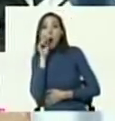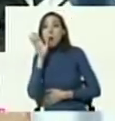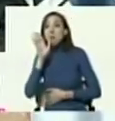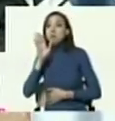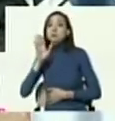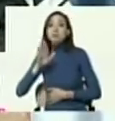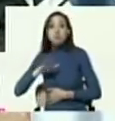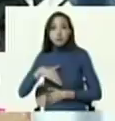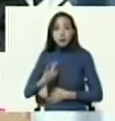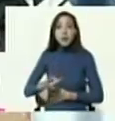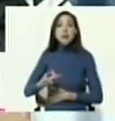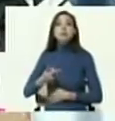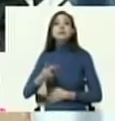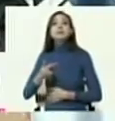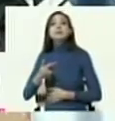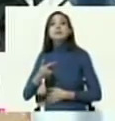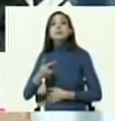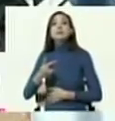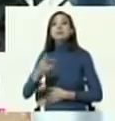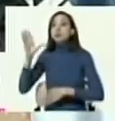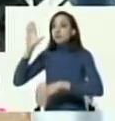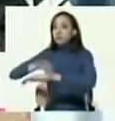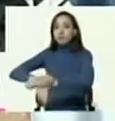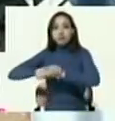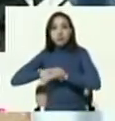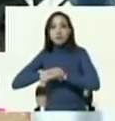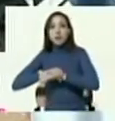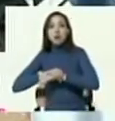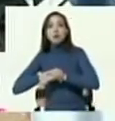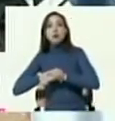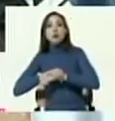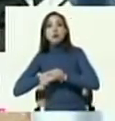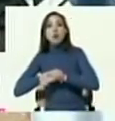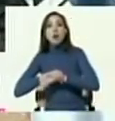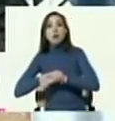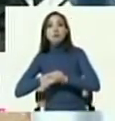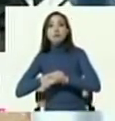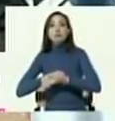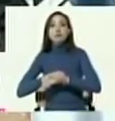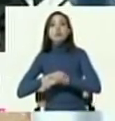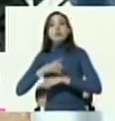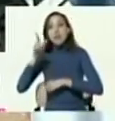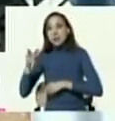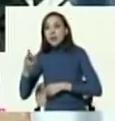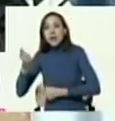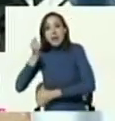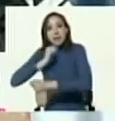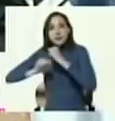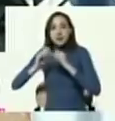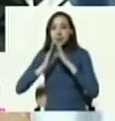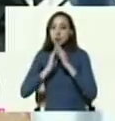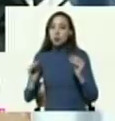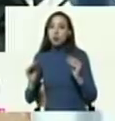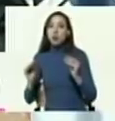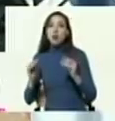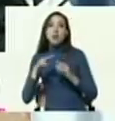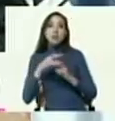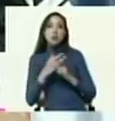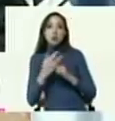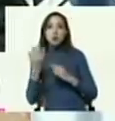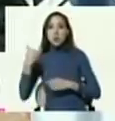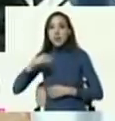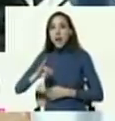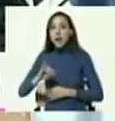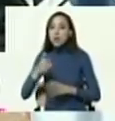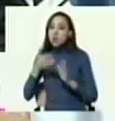ponga en manos de la justicia venezolana para que enfrente estos hechos abominables como